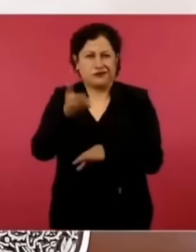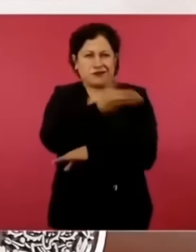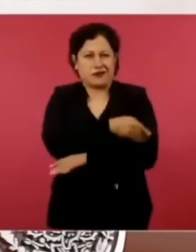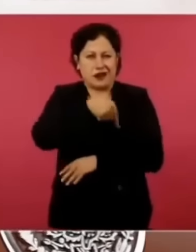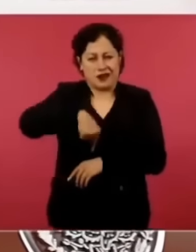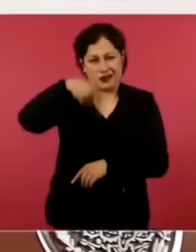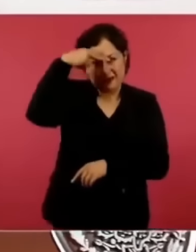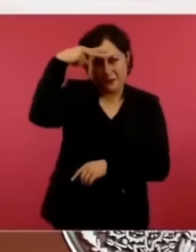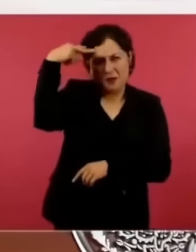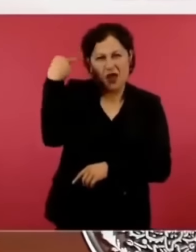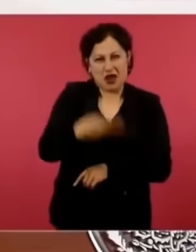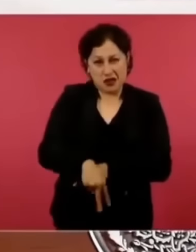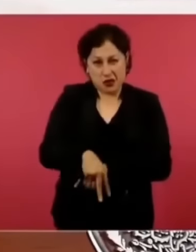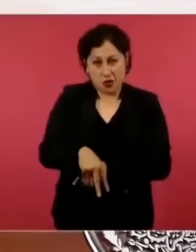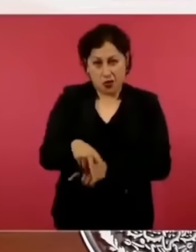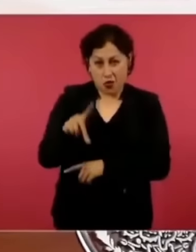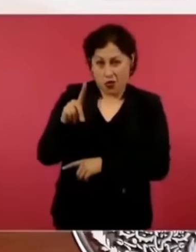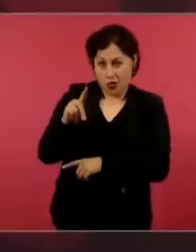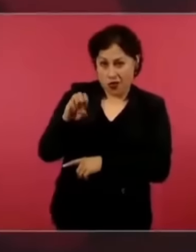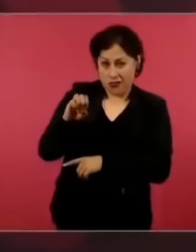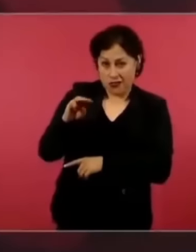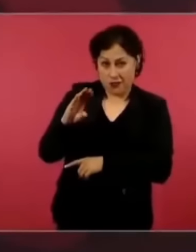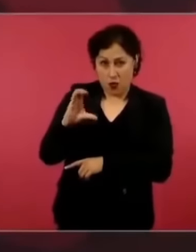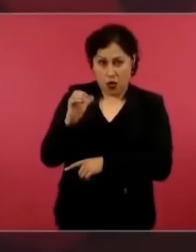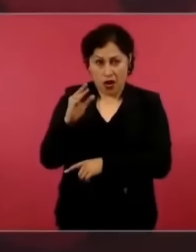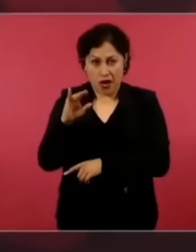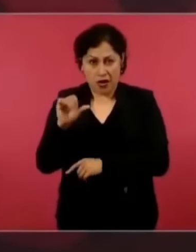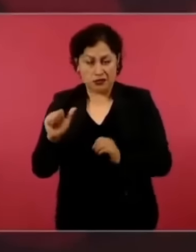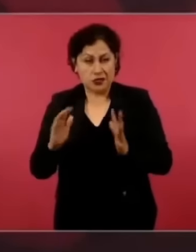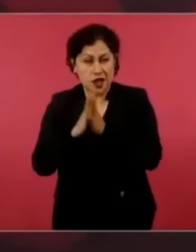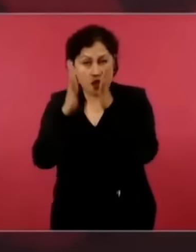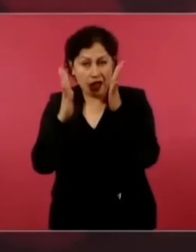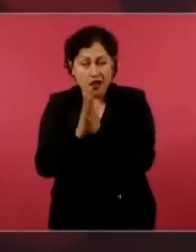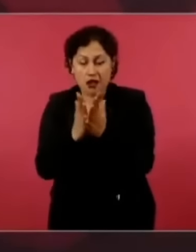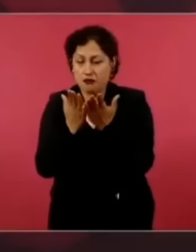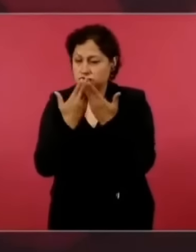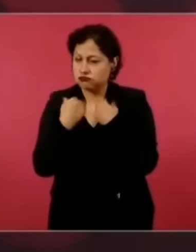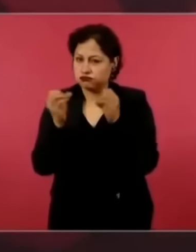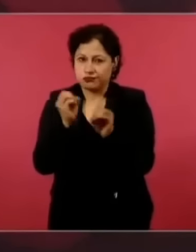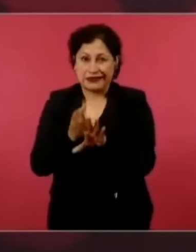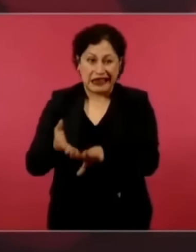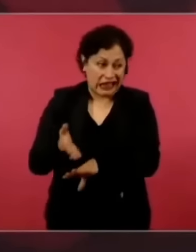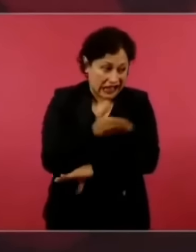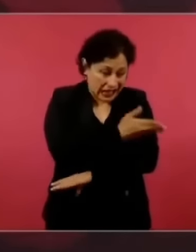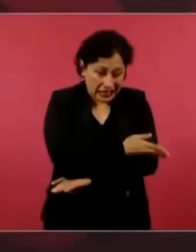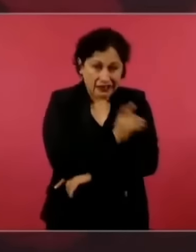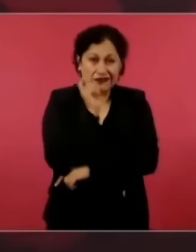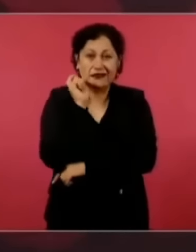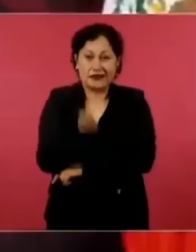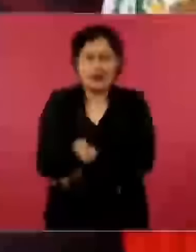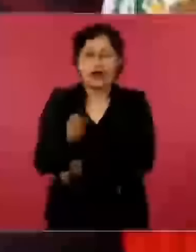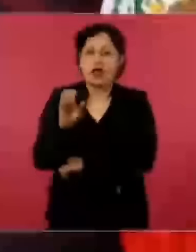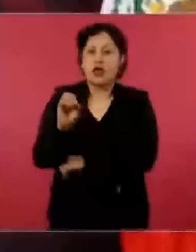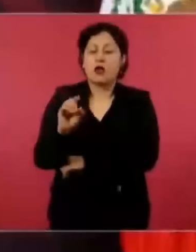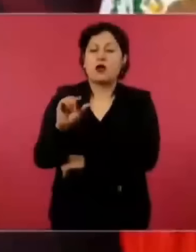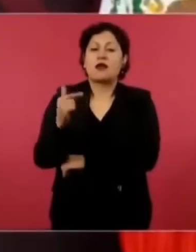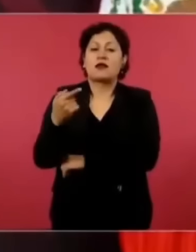oligarquía. ¿Qué cosa es la oligarquía? Es el gobierno de una minoría.